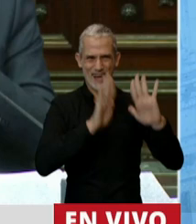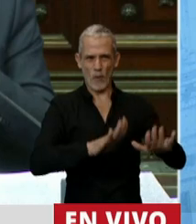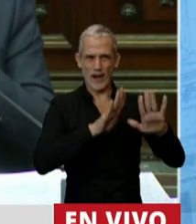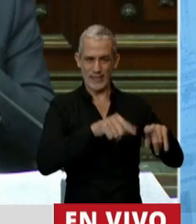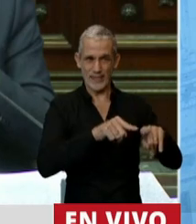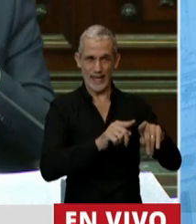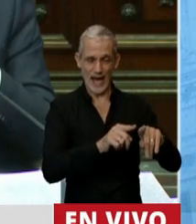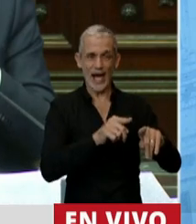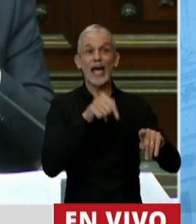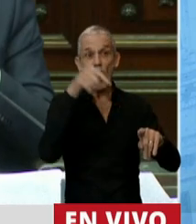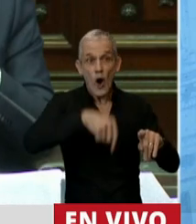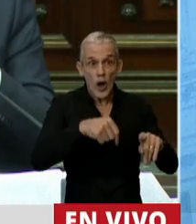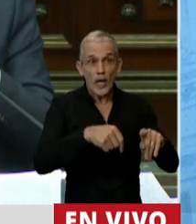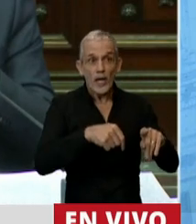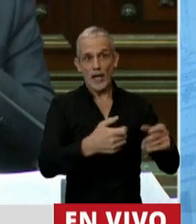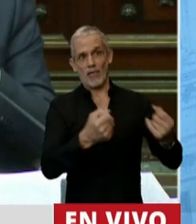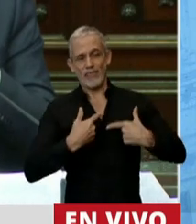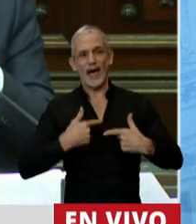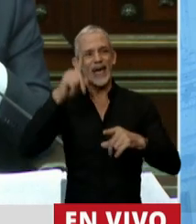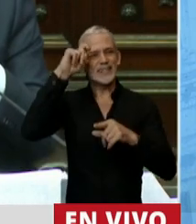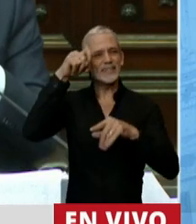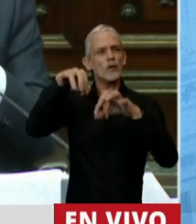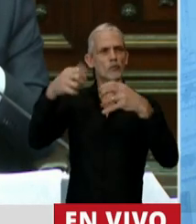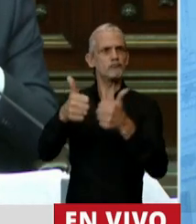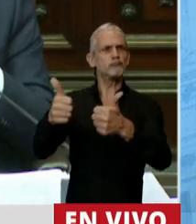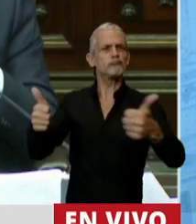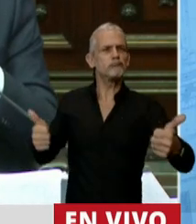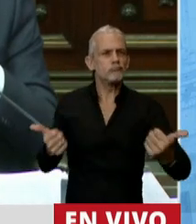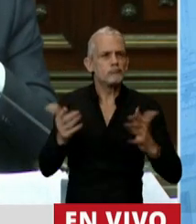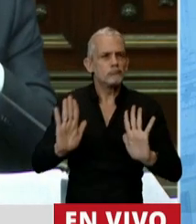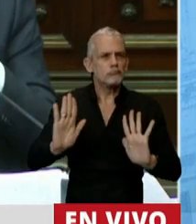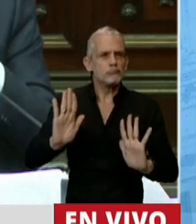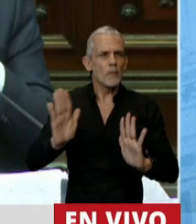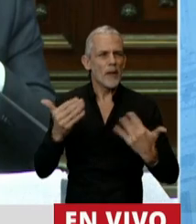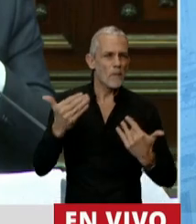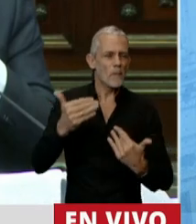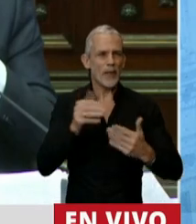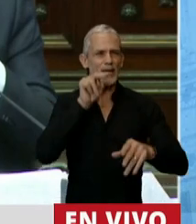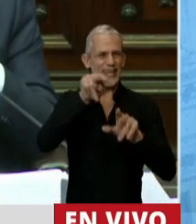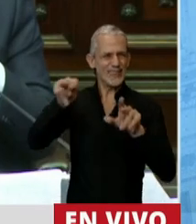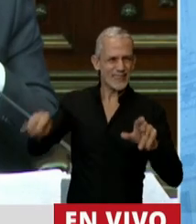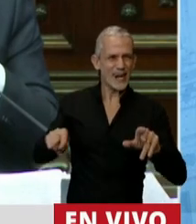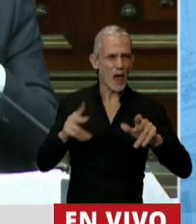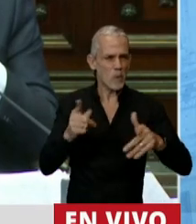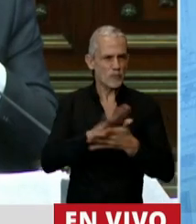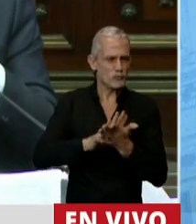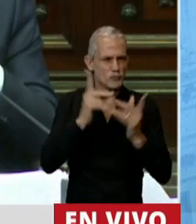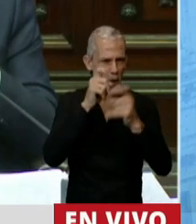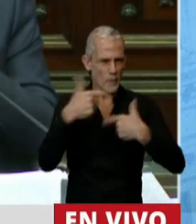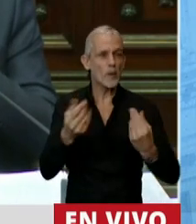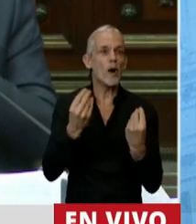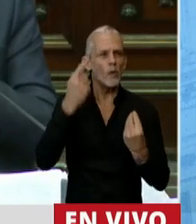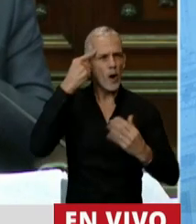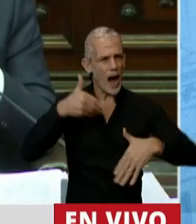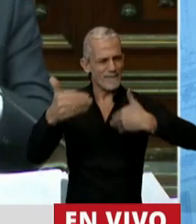nos permite sostener nuestro sistema de salud dándole respuesta a la gente y nos permite poder pensar también cómo seguir